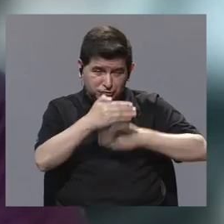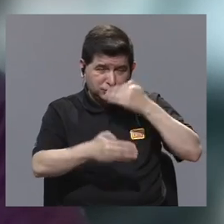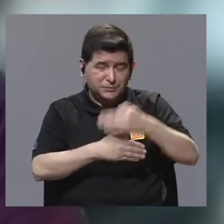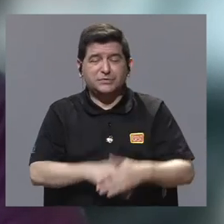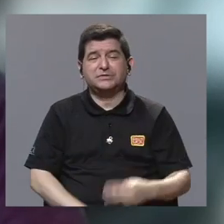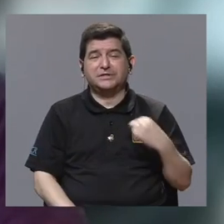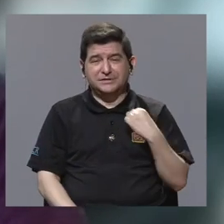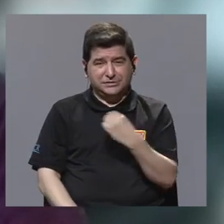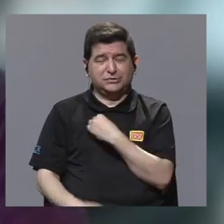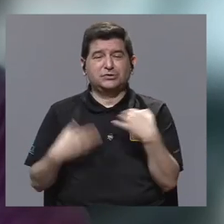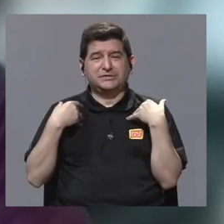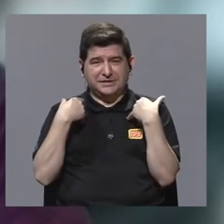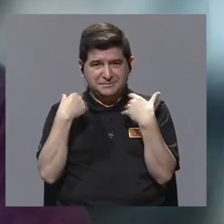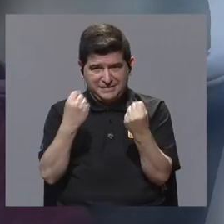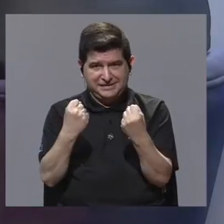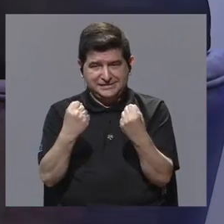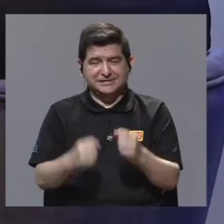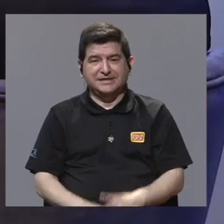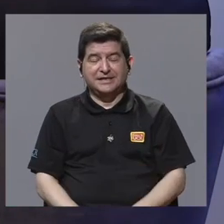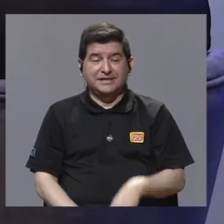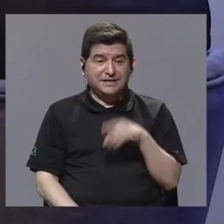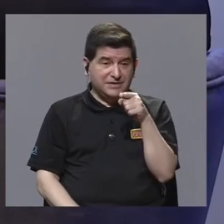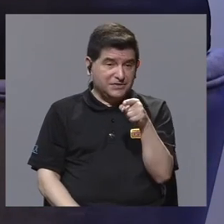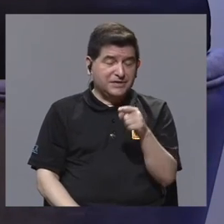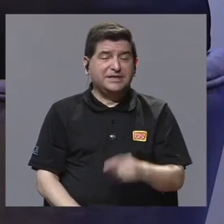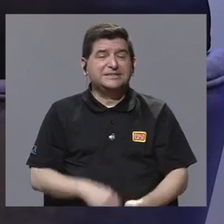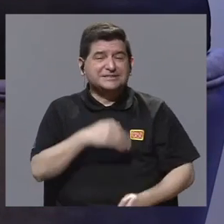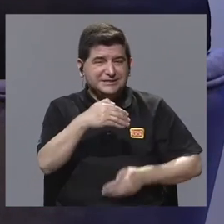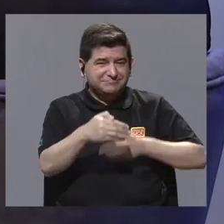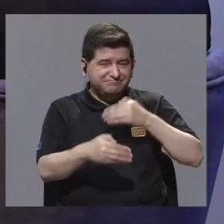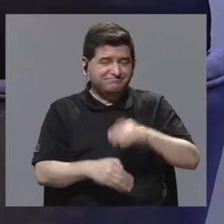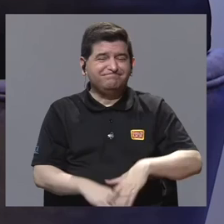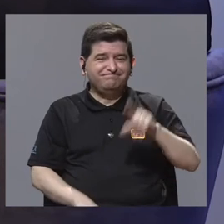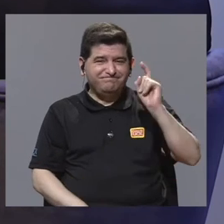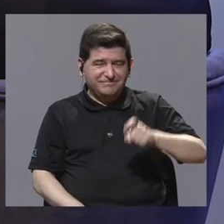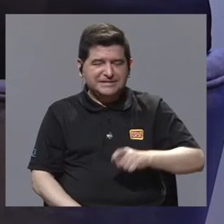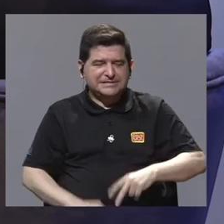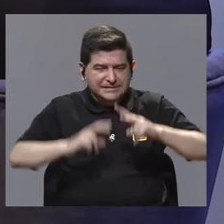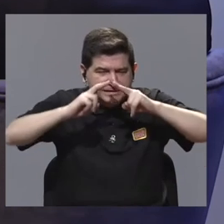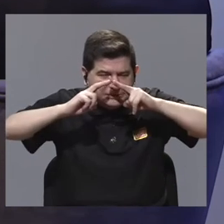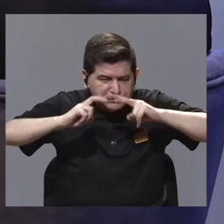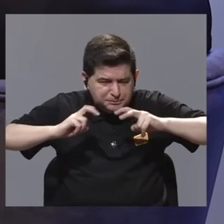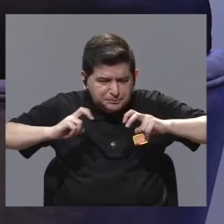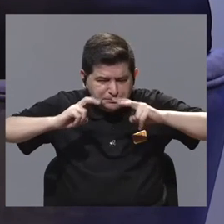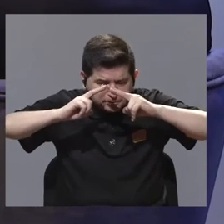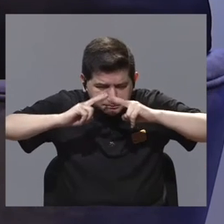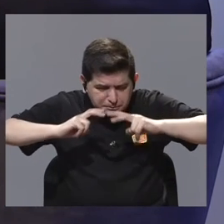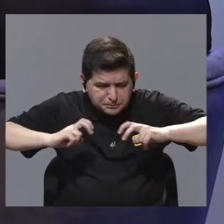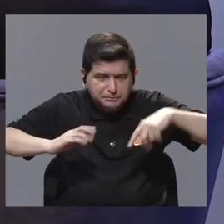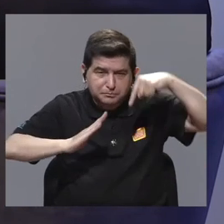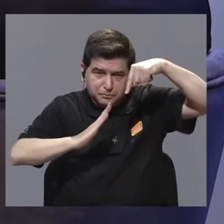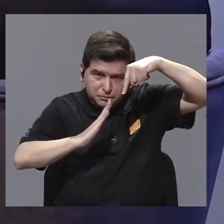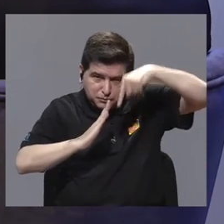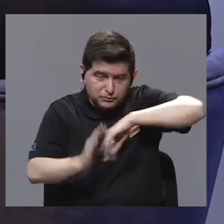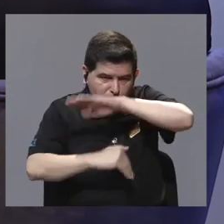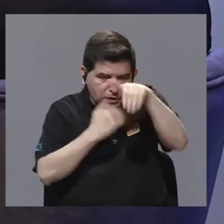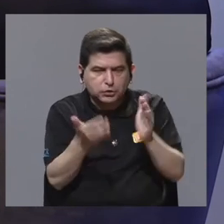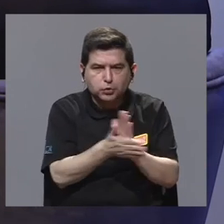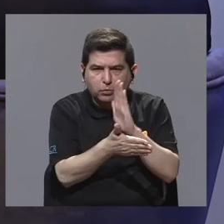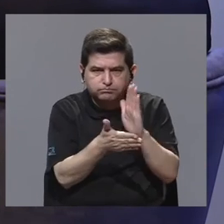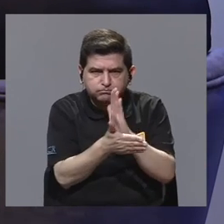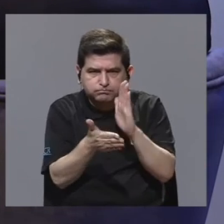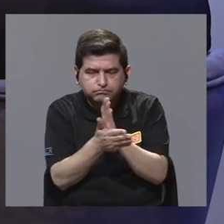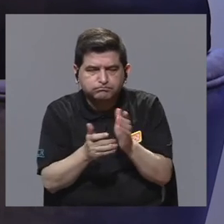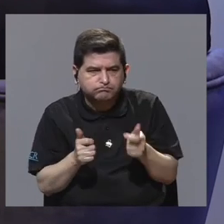procesos con el Ministerio de Salud son procesos que ameritan una revisión muy concienzuda de toda la